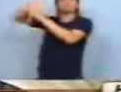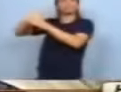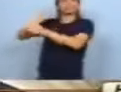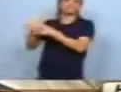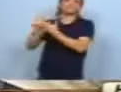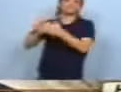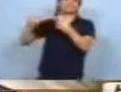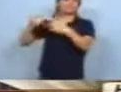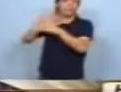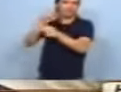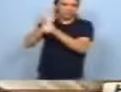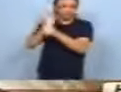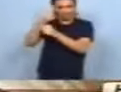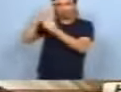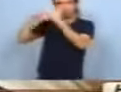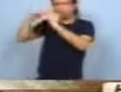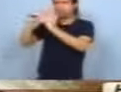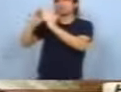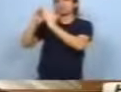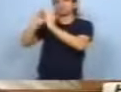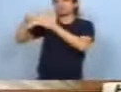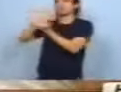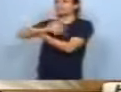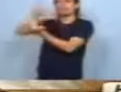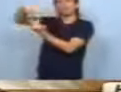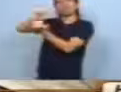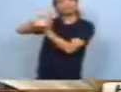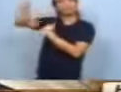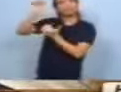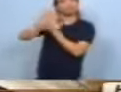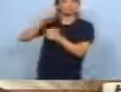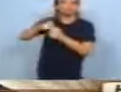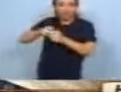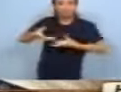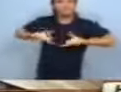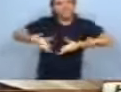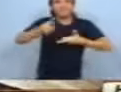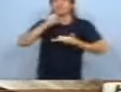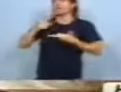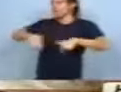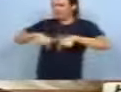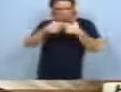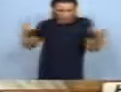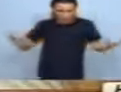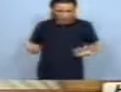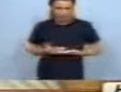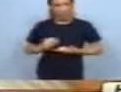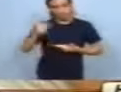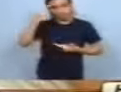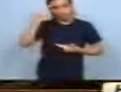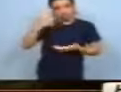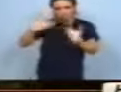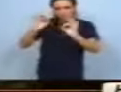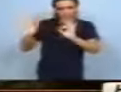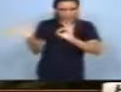Que si terminan las casas pueden entrar con un título de electricista o de plomero, o de lo que sea, que no hay ahora tanto eso. Así que es muy